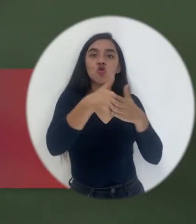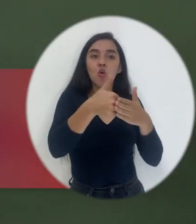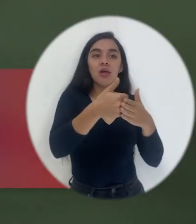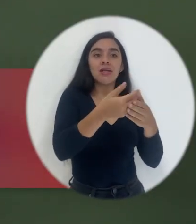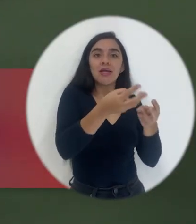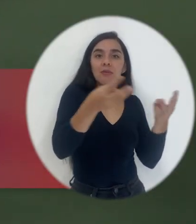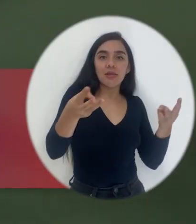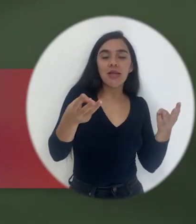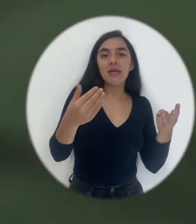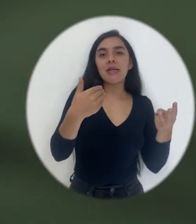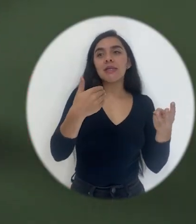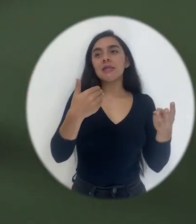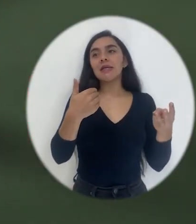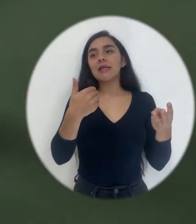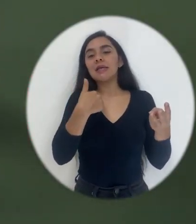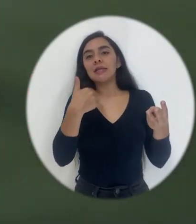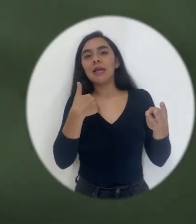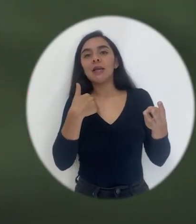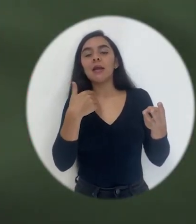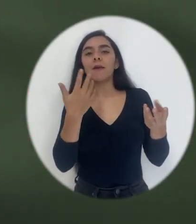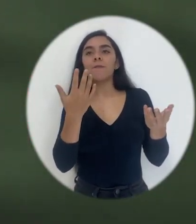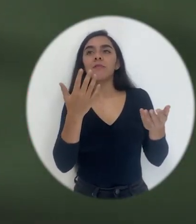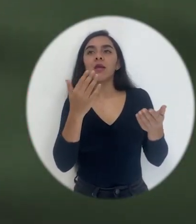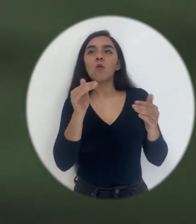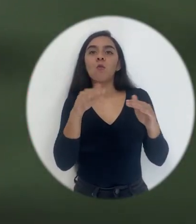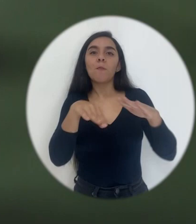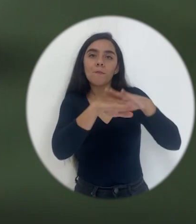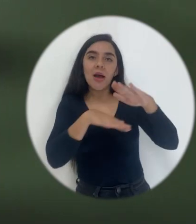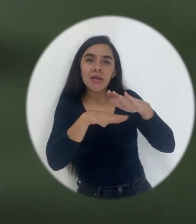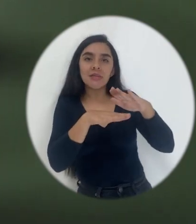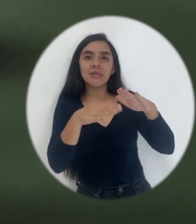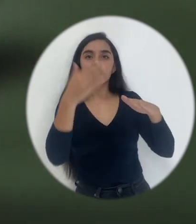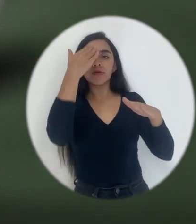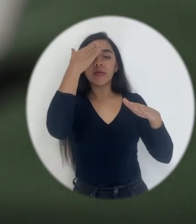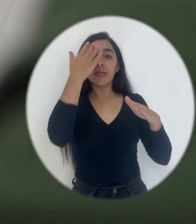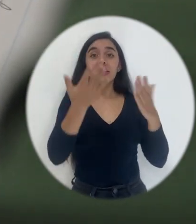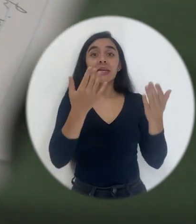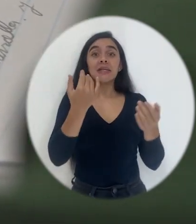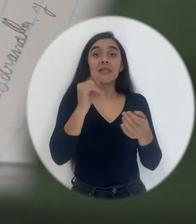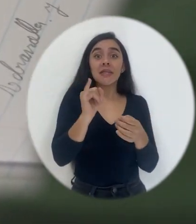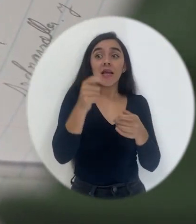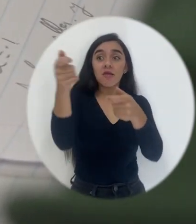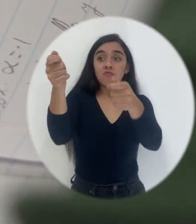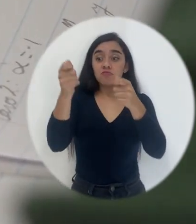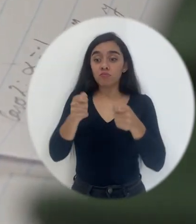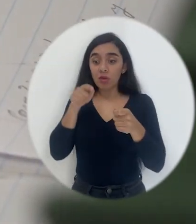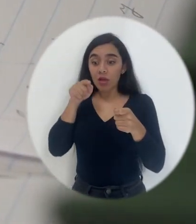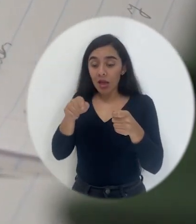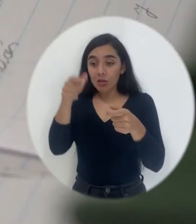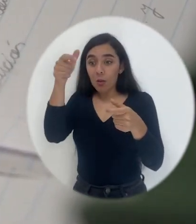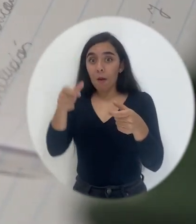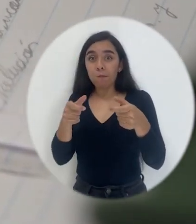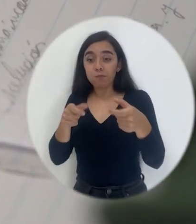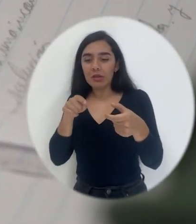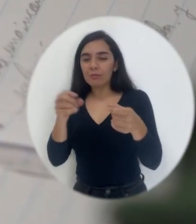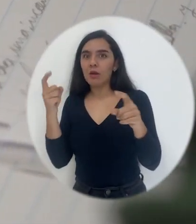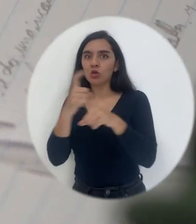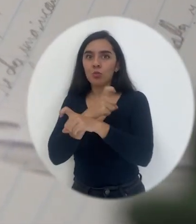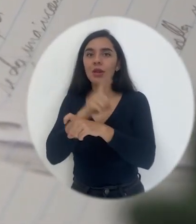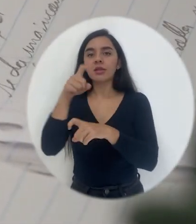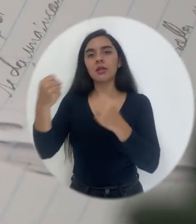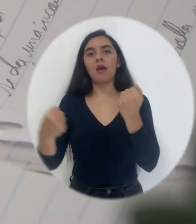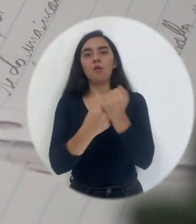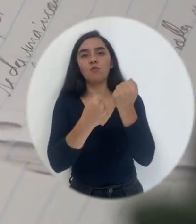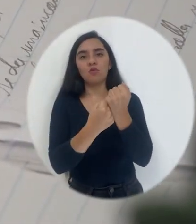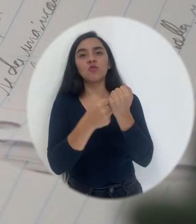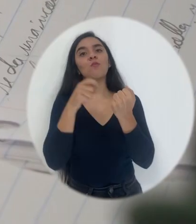poca forma, no poca, sino que no es lo mismo que un especialista en el área, ¿verdad? Tomar un folleto de esos y leerlos tal vez sea más complicado y necesita un apoyo, ¿verdad?